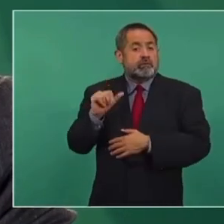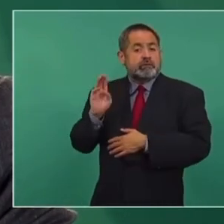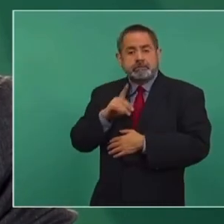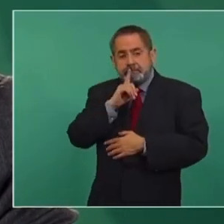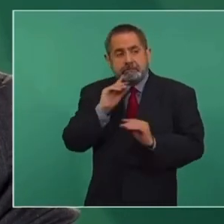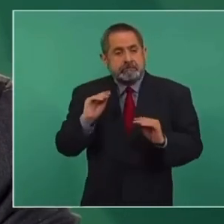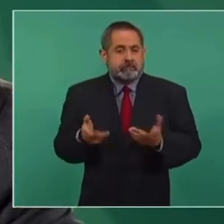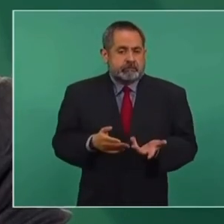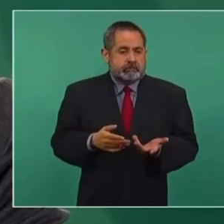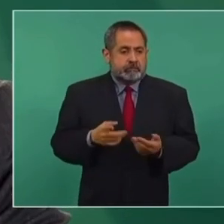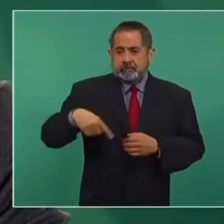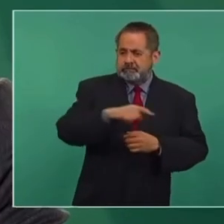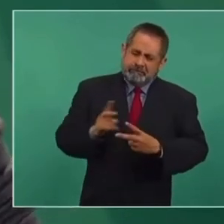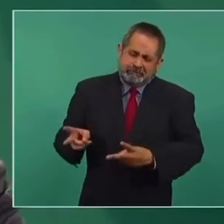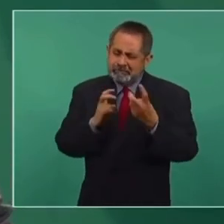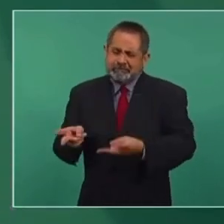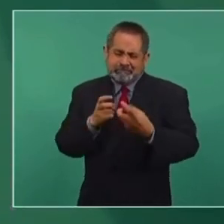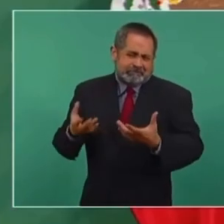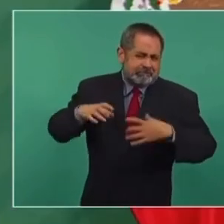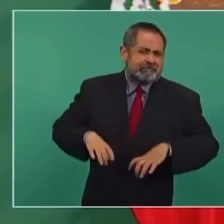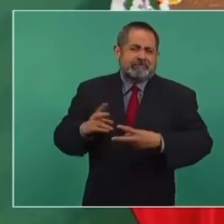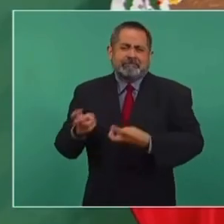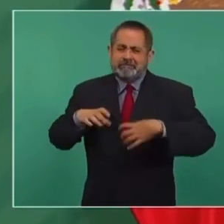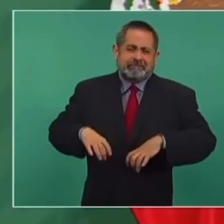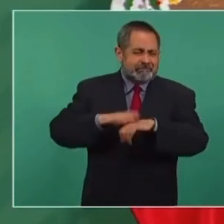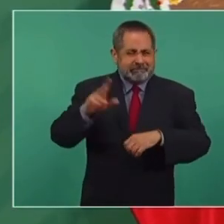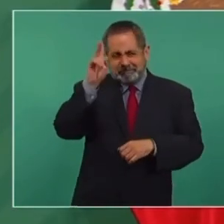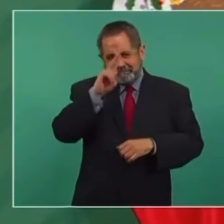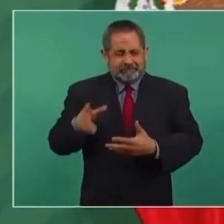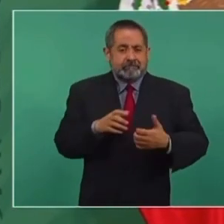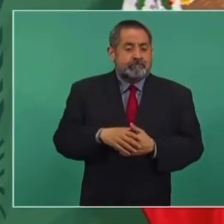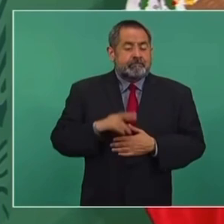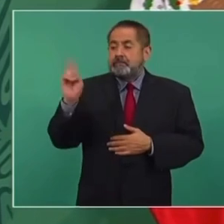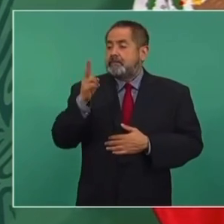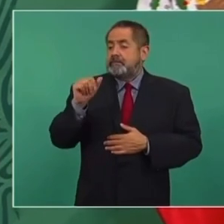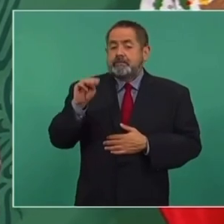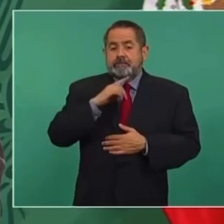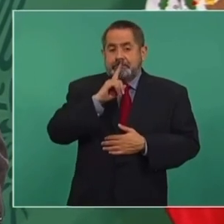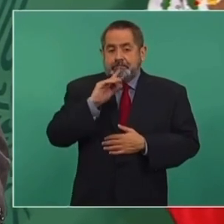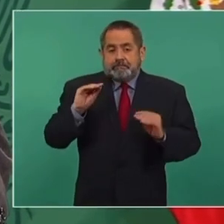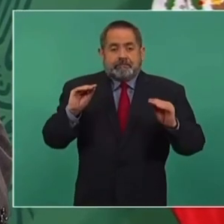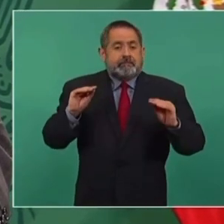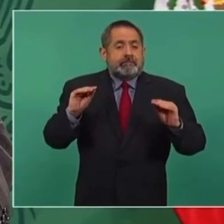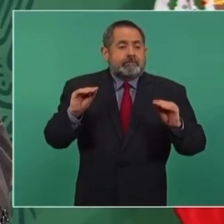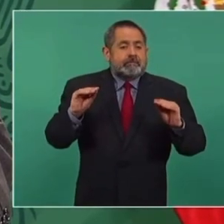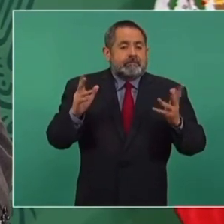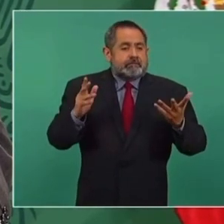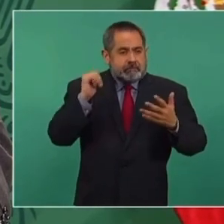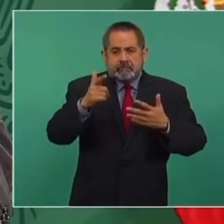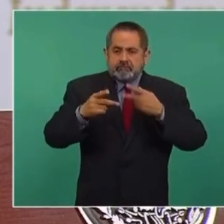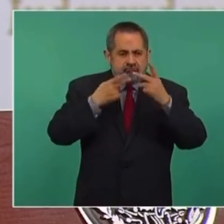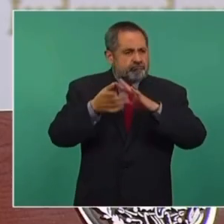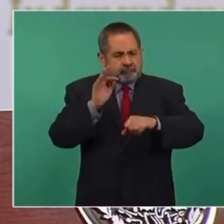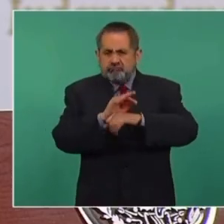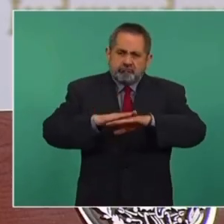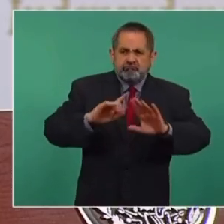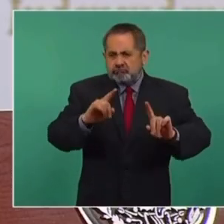periodo neoliberal, del saqueo del país, el saqueo más grande en historia de México y de la universidad. No haya jugado un papel